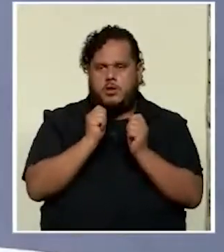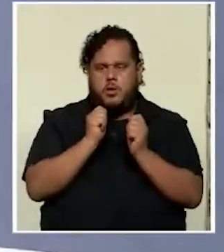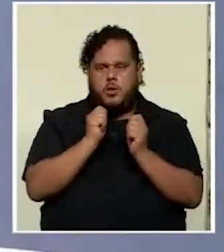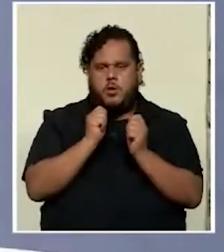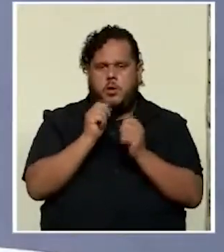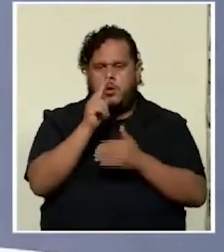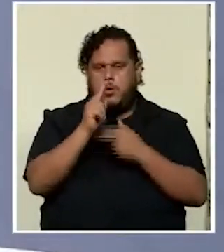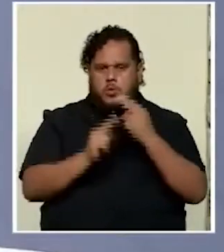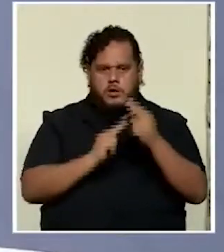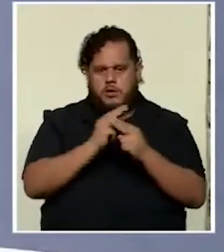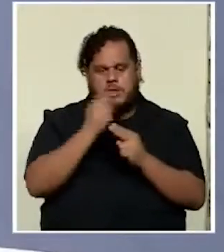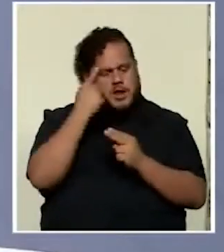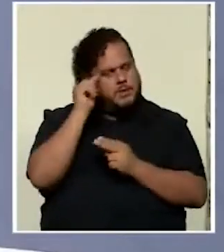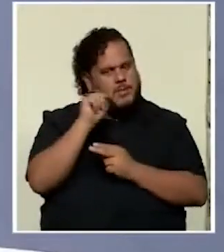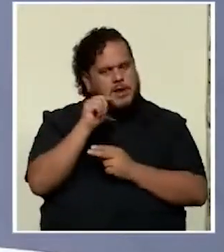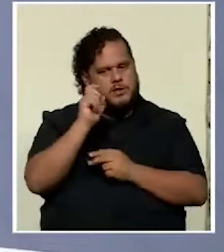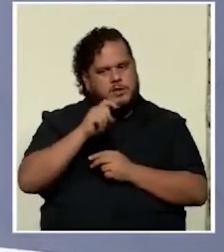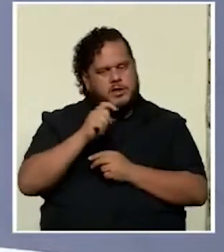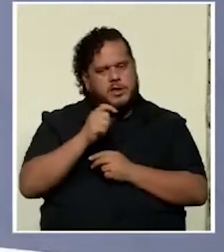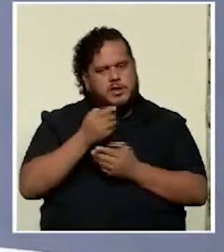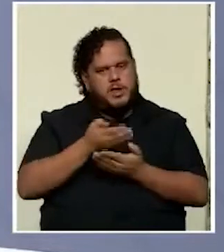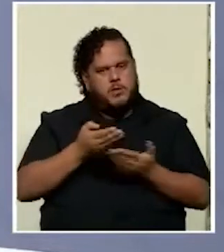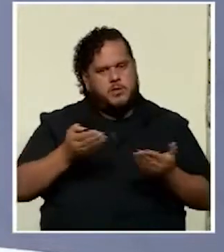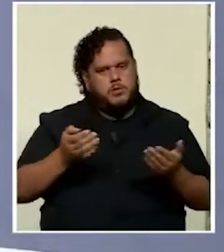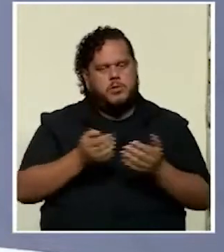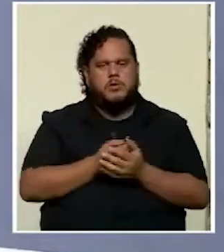¿verdad? y para eso necesitamos recursos